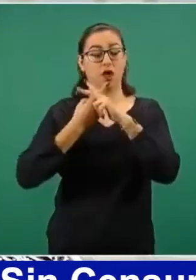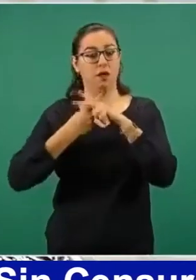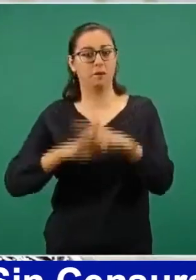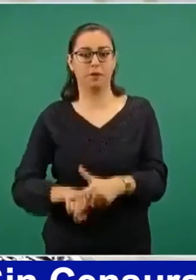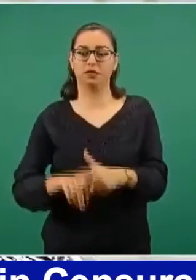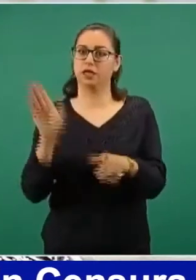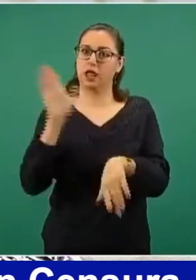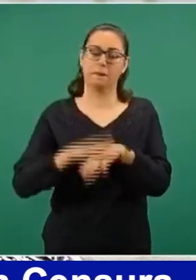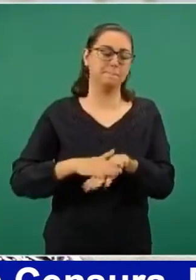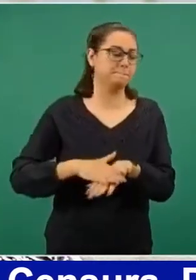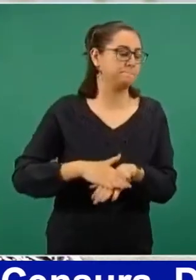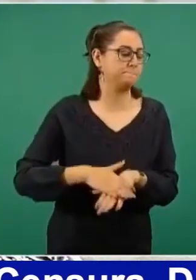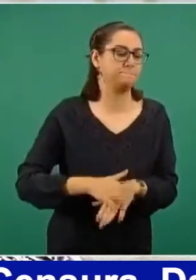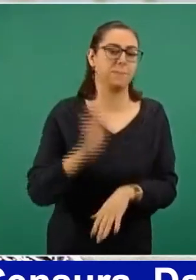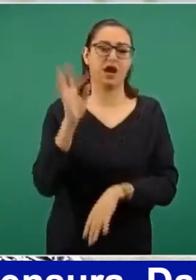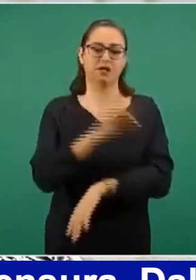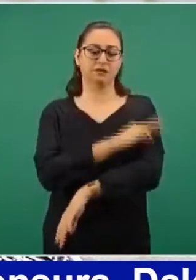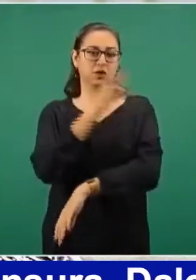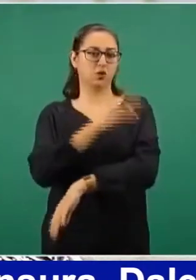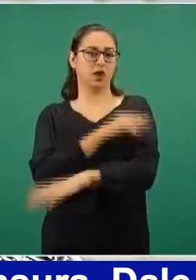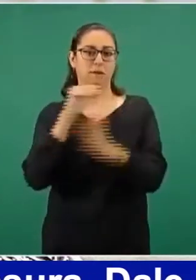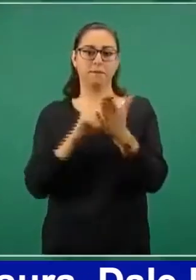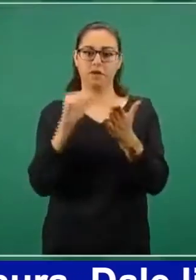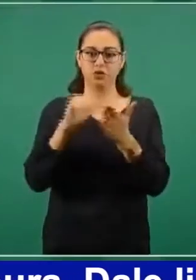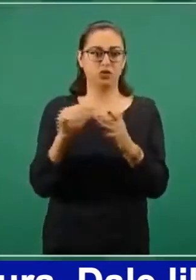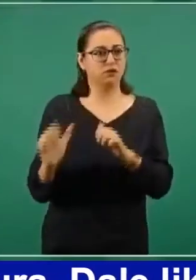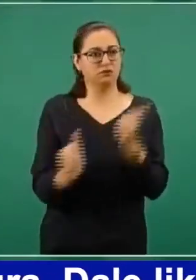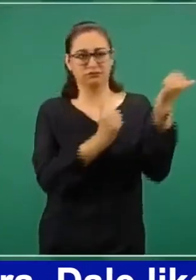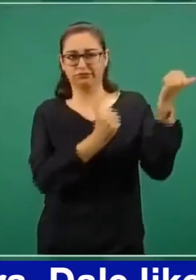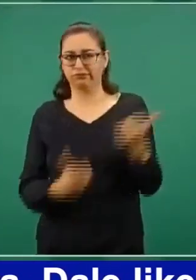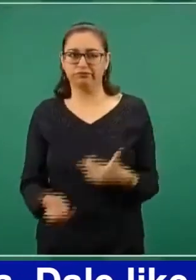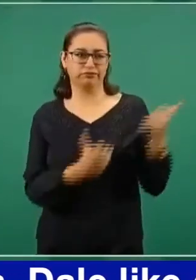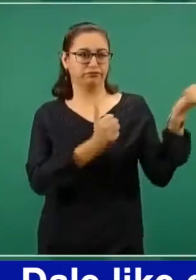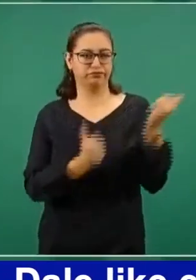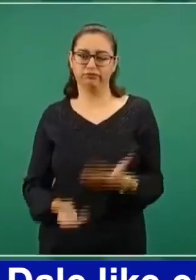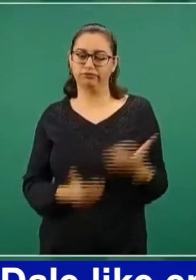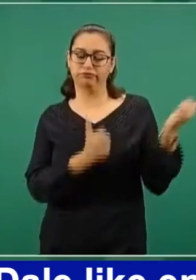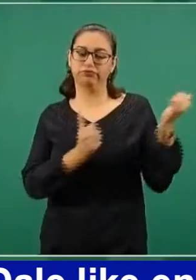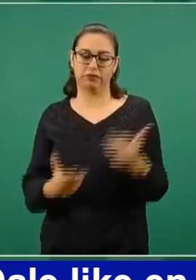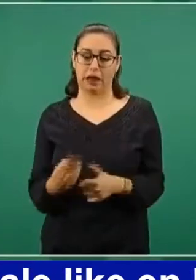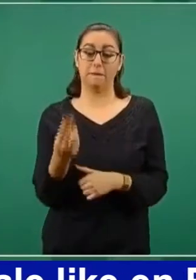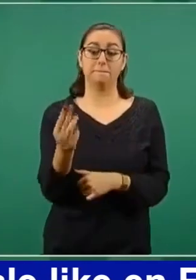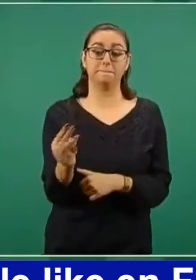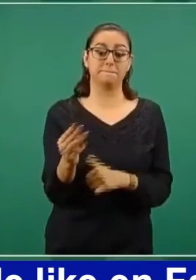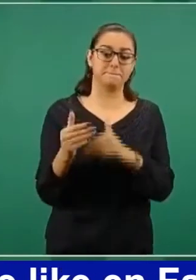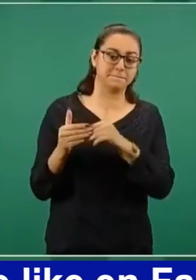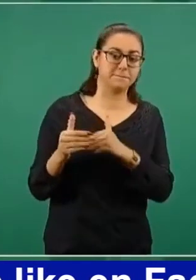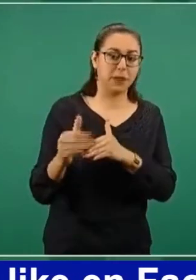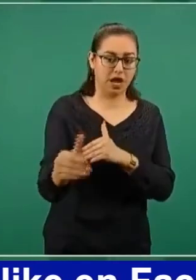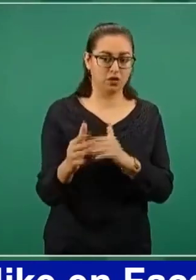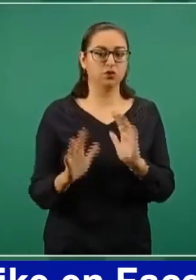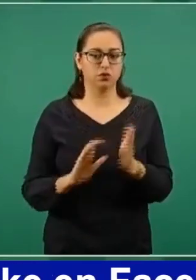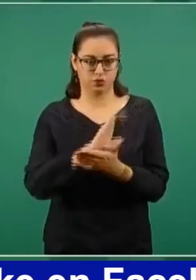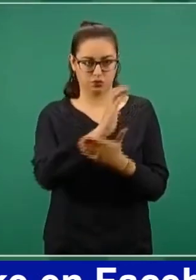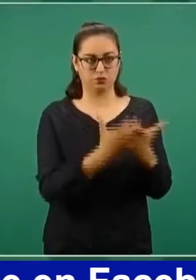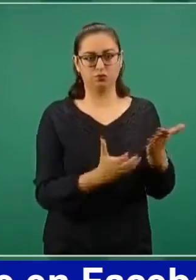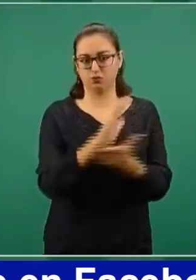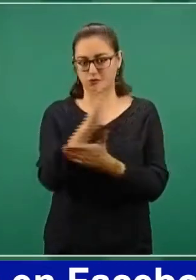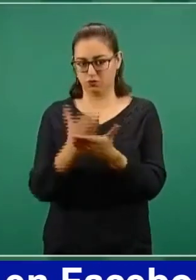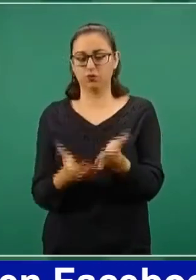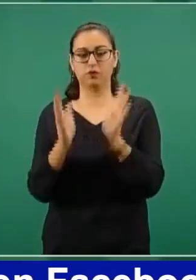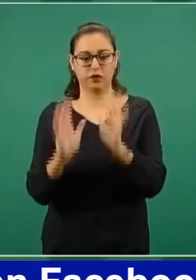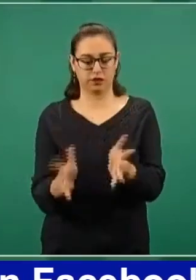que tendremos. Ya estaremos hablando de millones de dosis de las distintas vacunas de acuerdo a los contratos. También